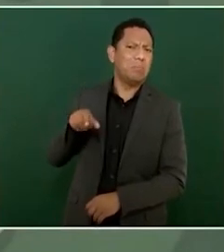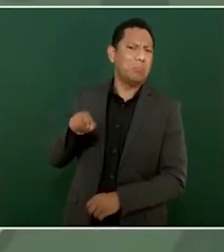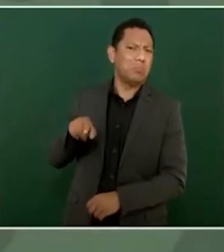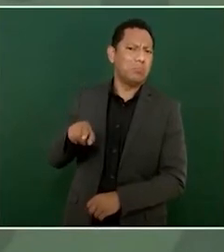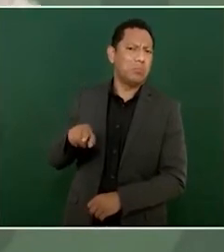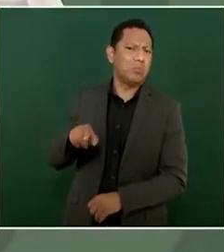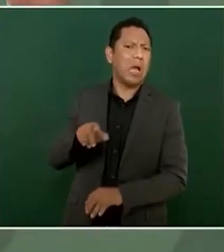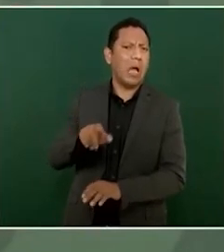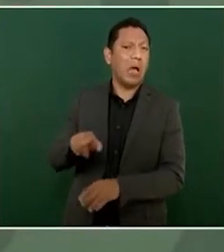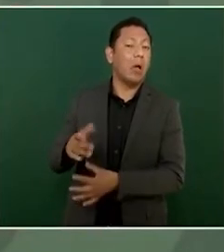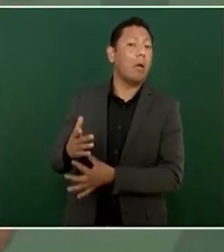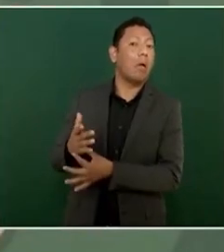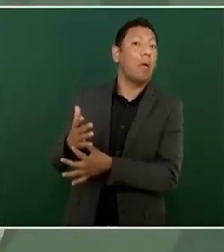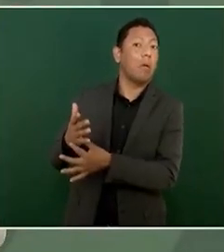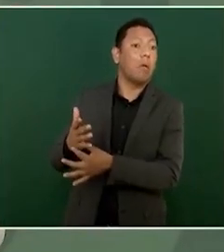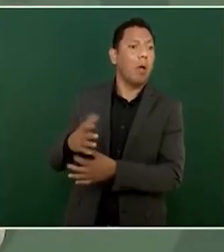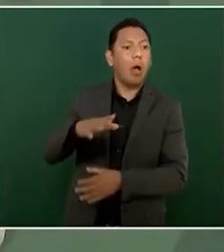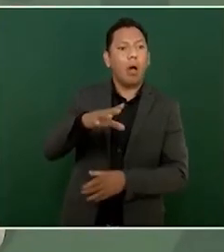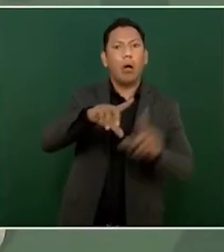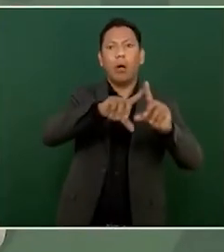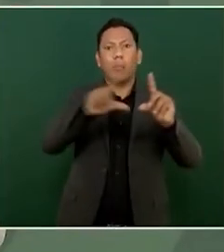impera la violencia.